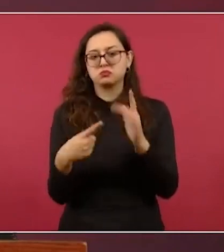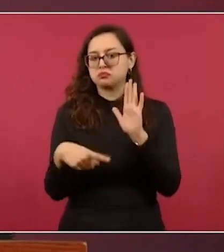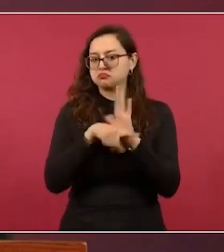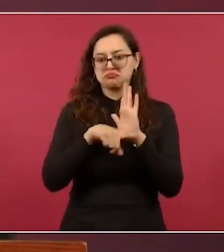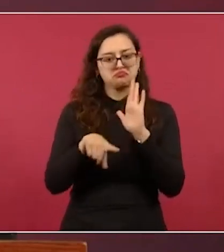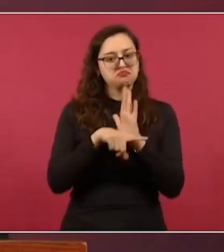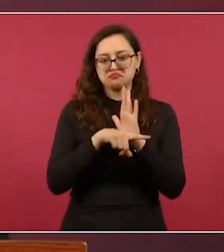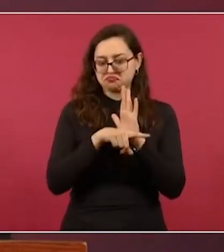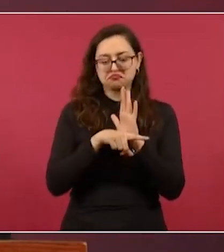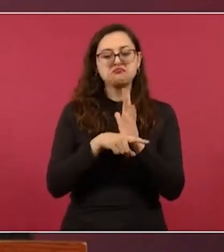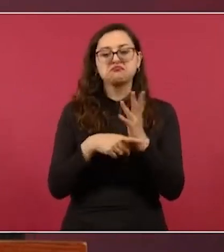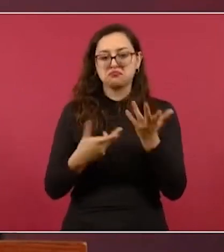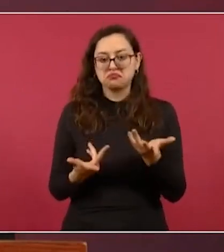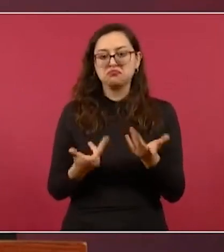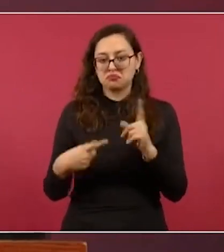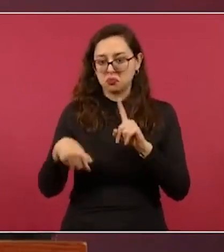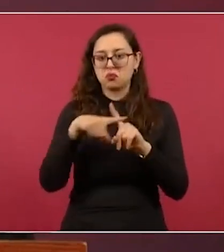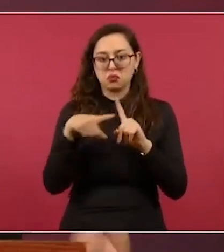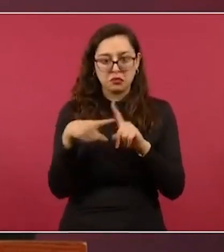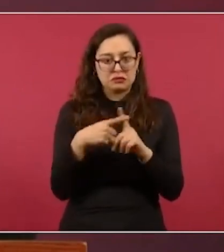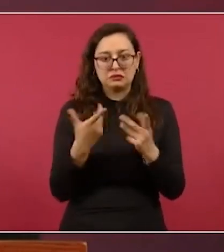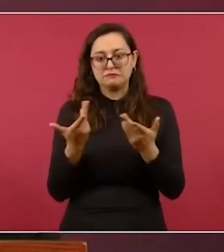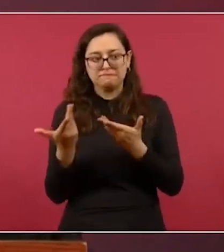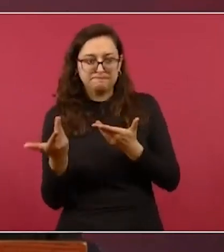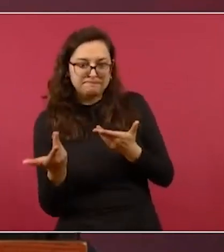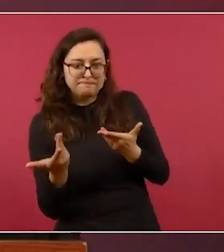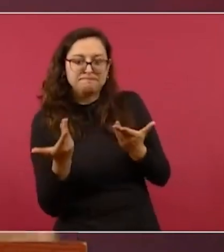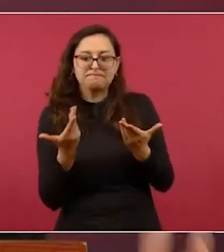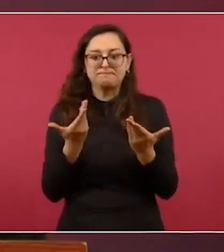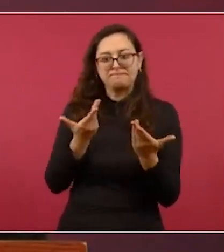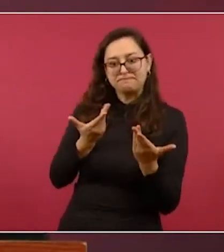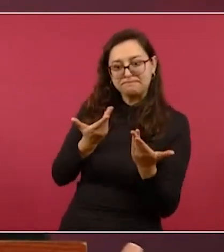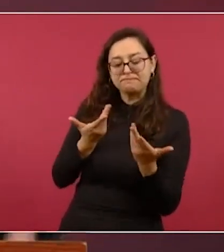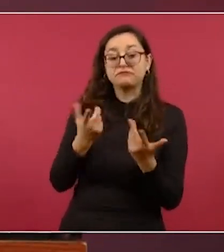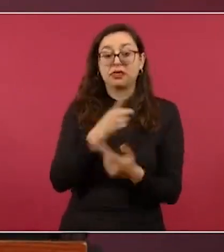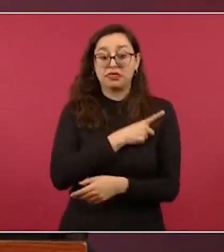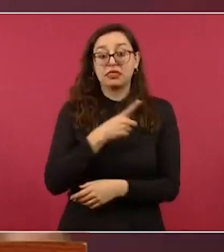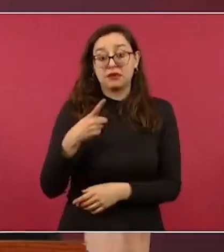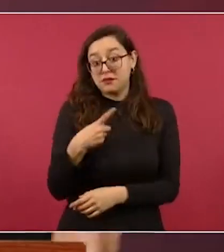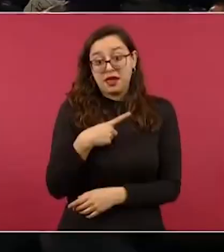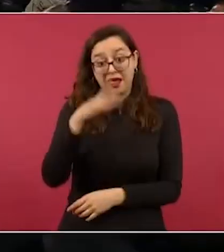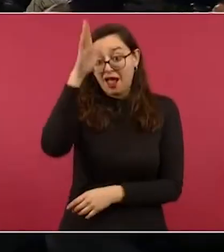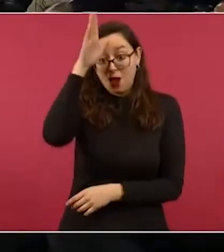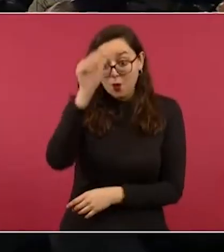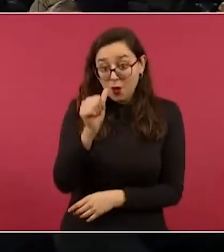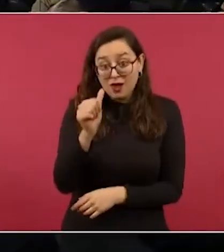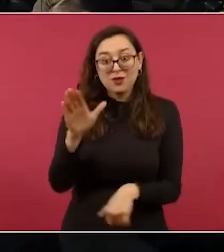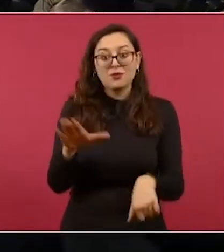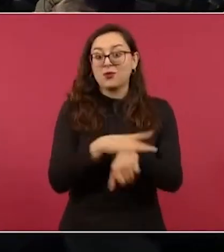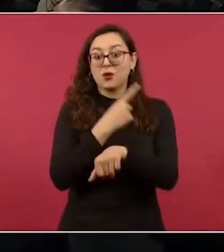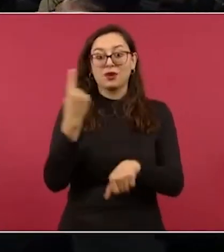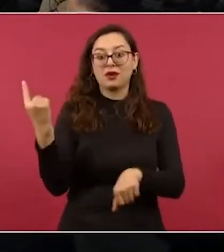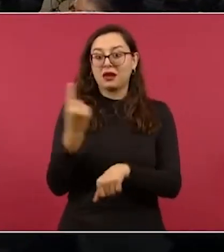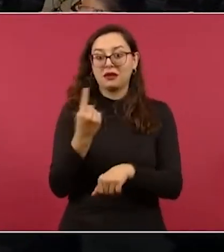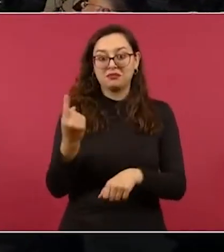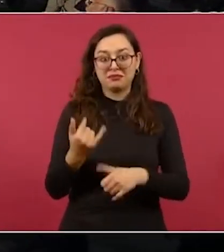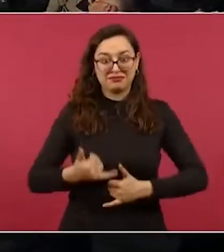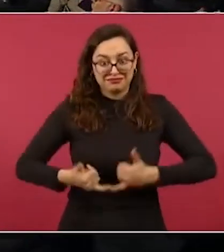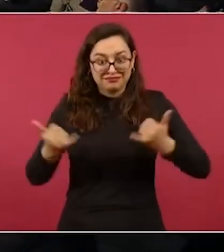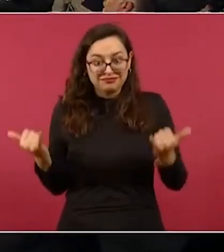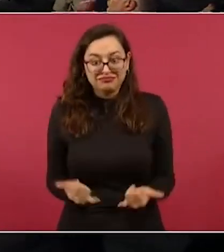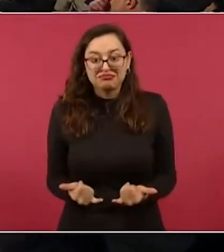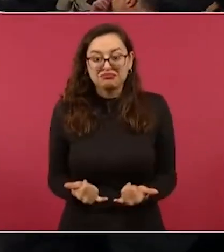entendido de que ambos tenían que flexibilizar sus posiciones, porque de no hacerlo, pues simplemente iba